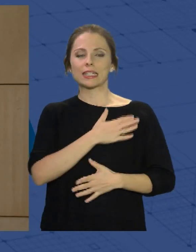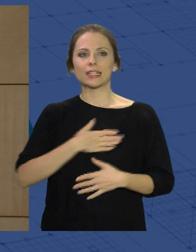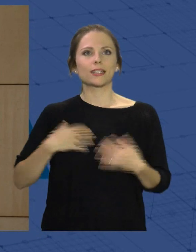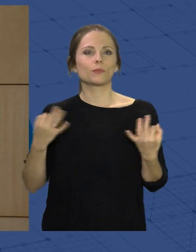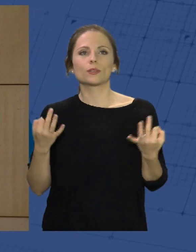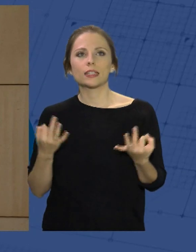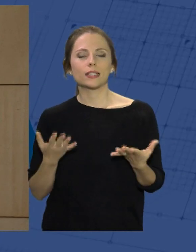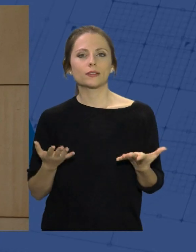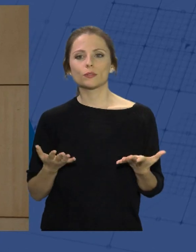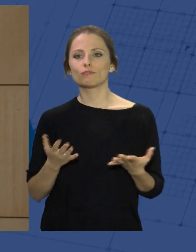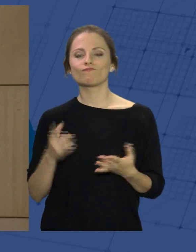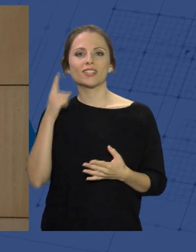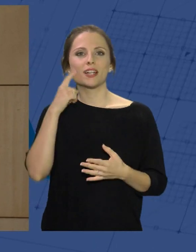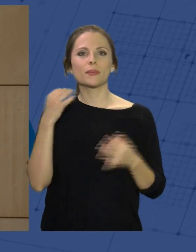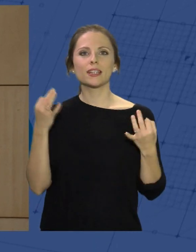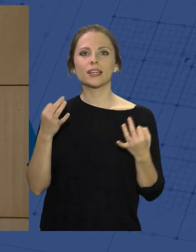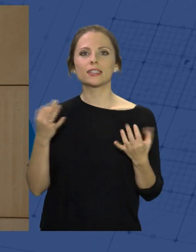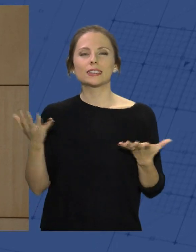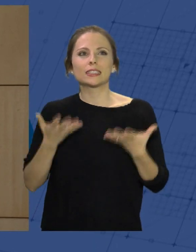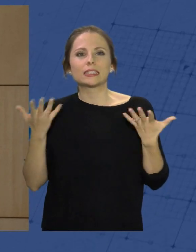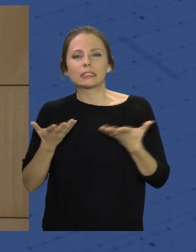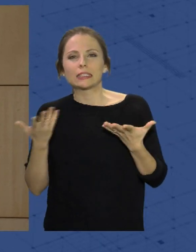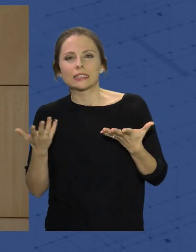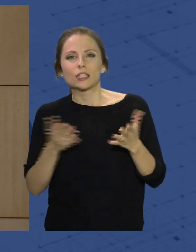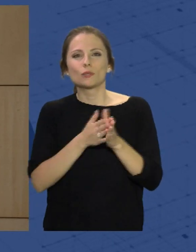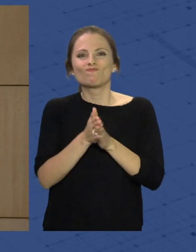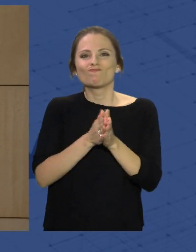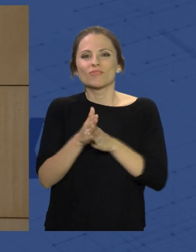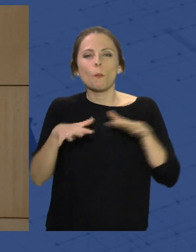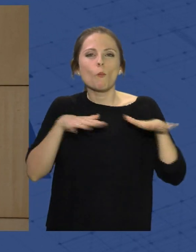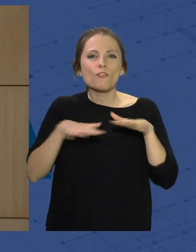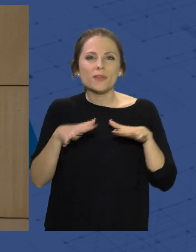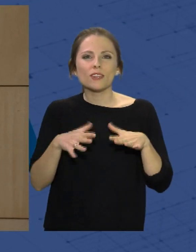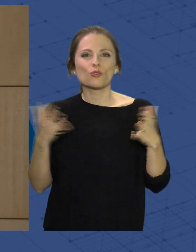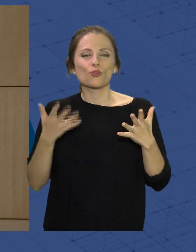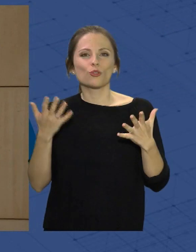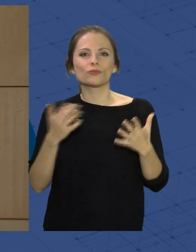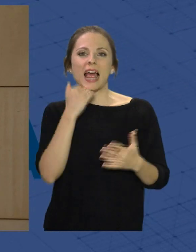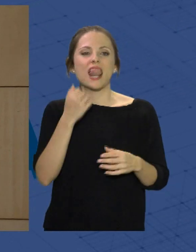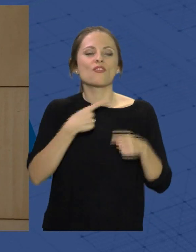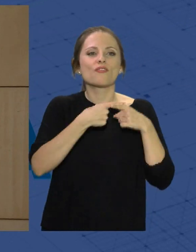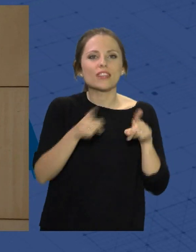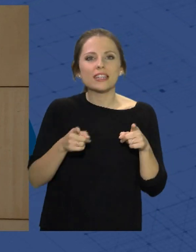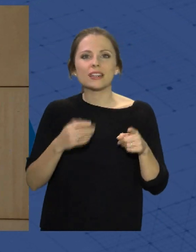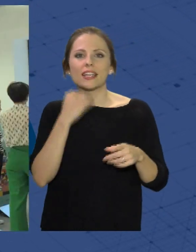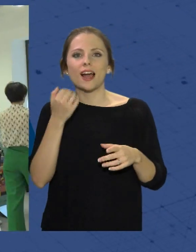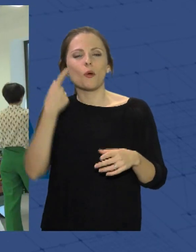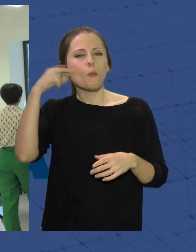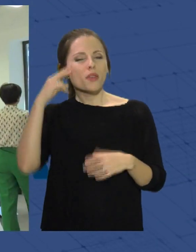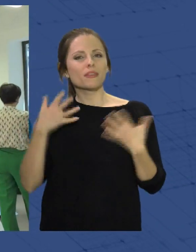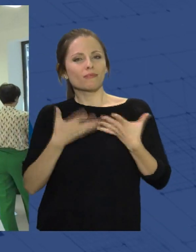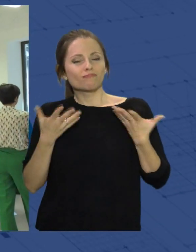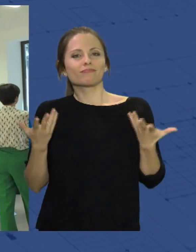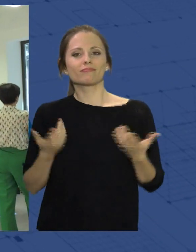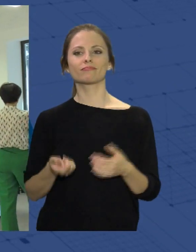haya movimiento, que haya algo diferente, algo experimental, ¿no? Todo